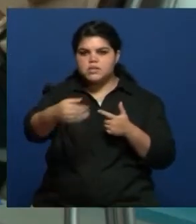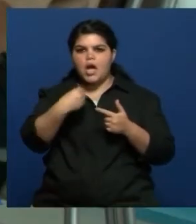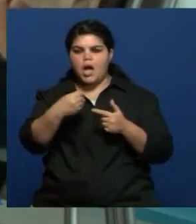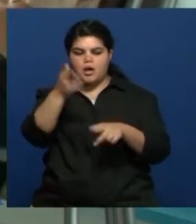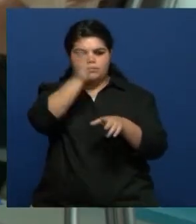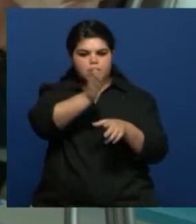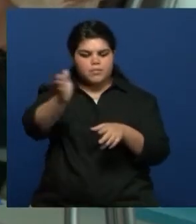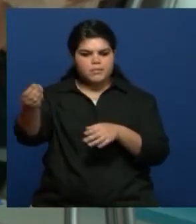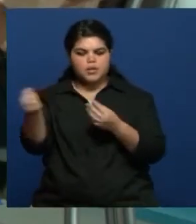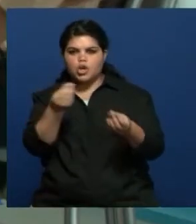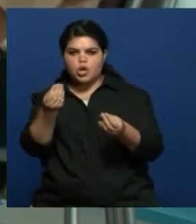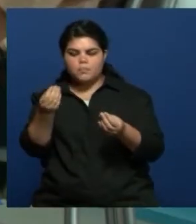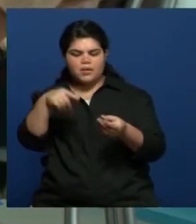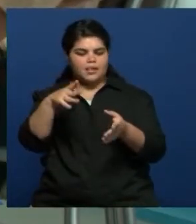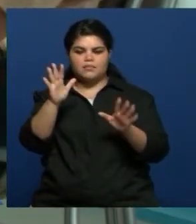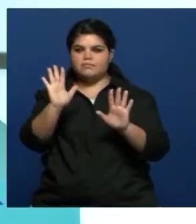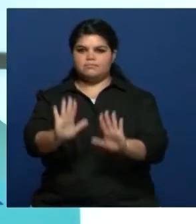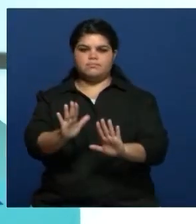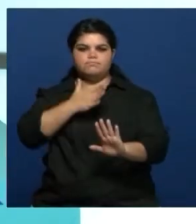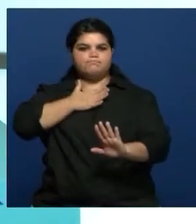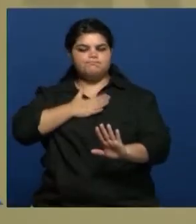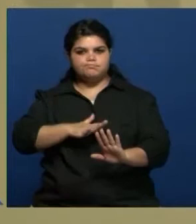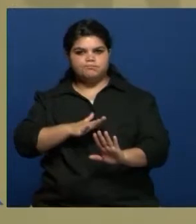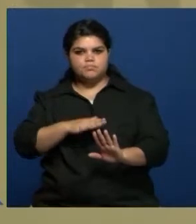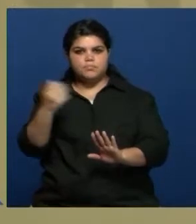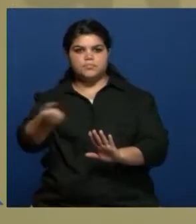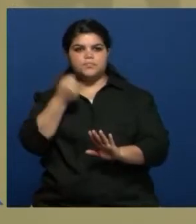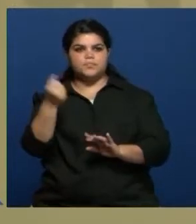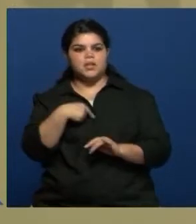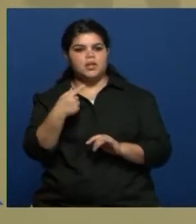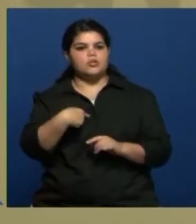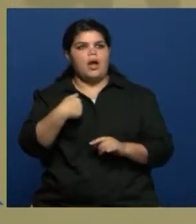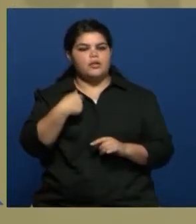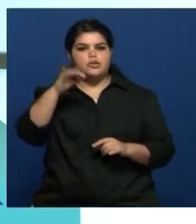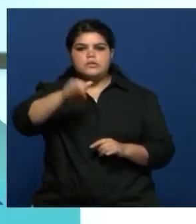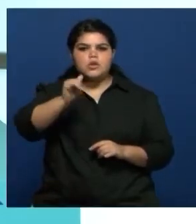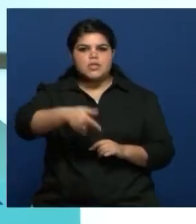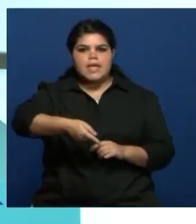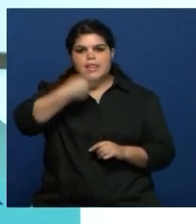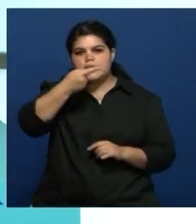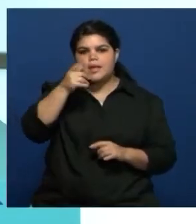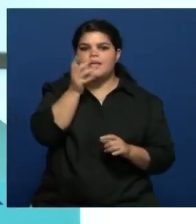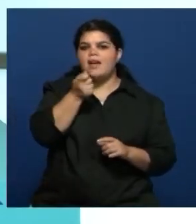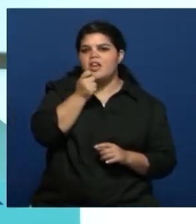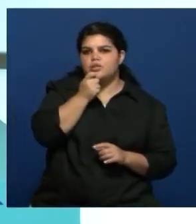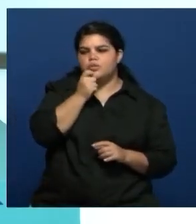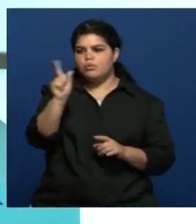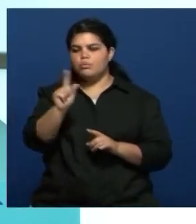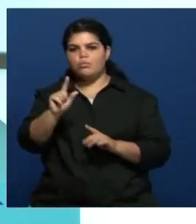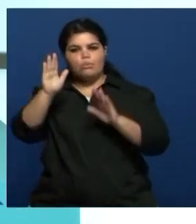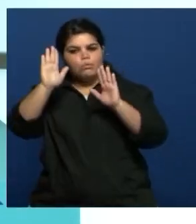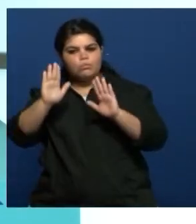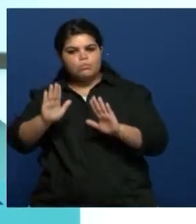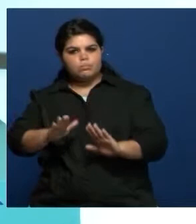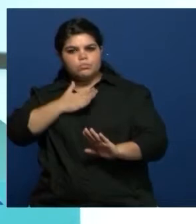otro y bueno, esto es bajar. Tengo que ser interesante, tengo que ser gracioso o no. Y empiezo a hacer otra. Exacto, empezás a